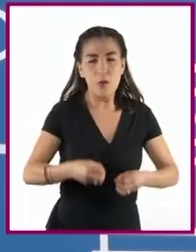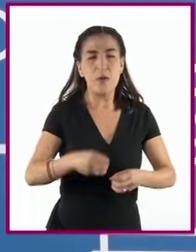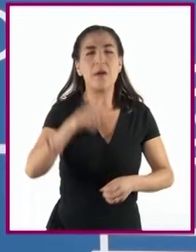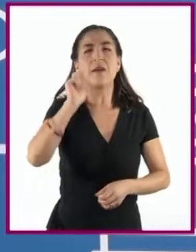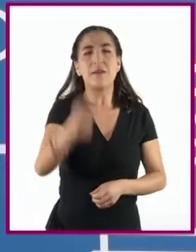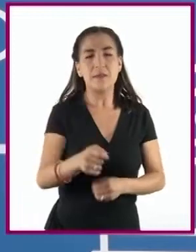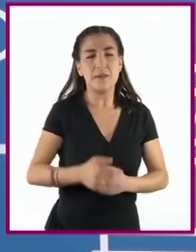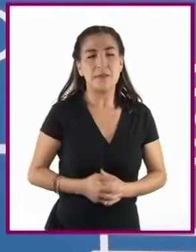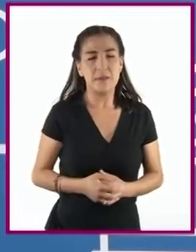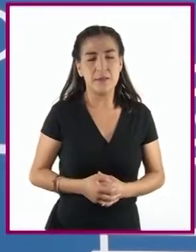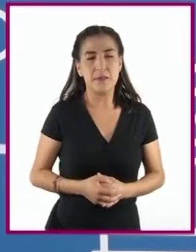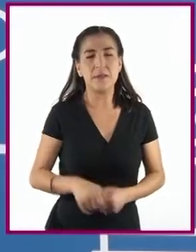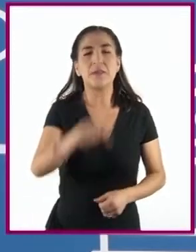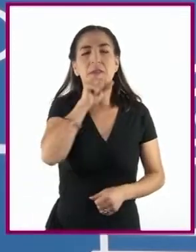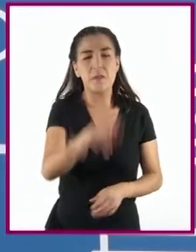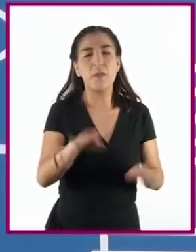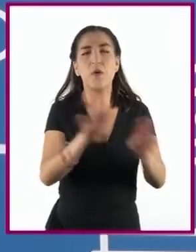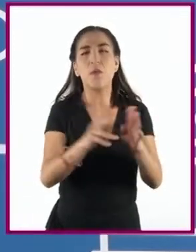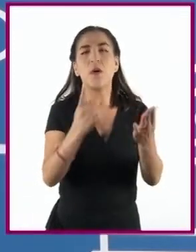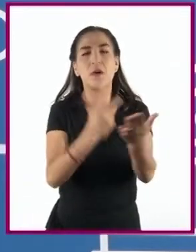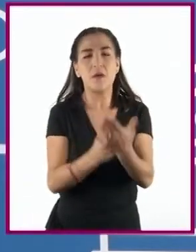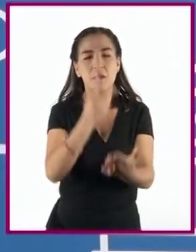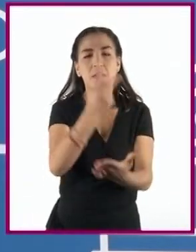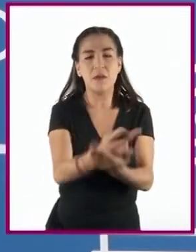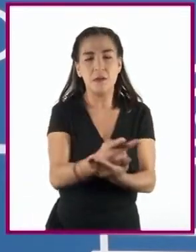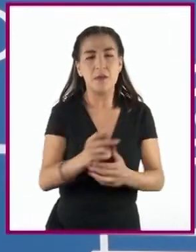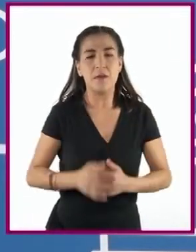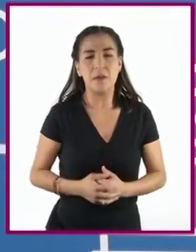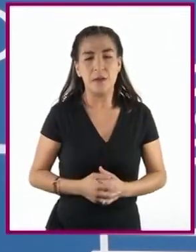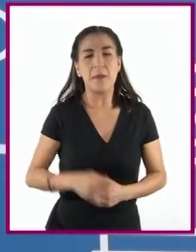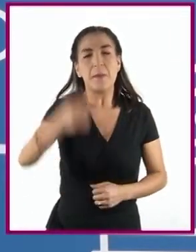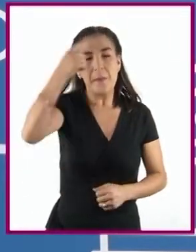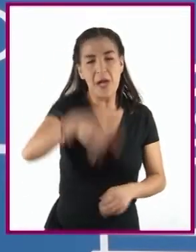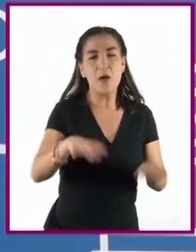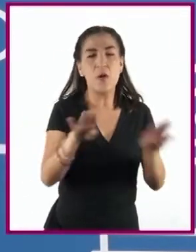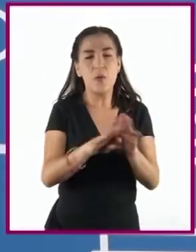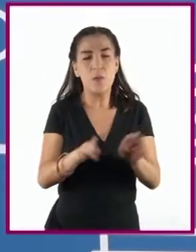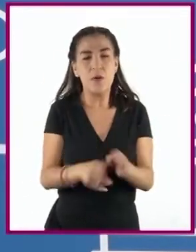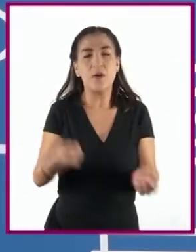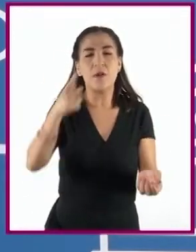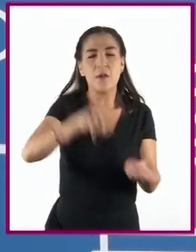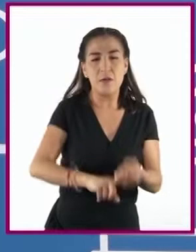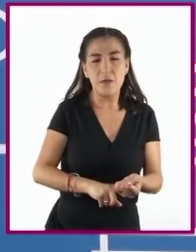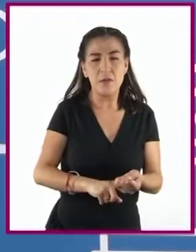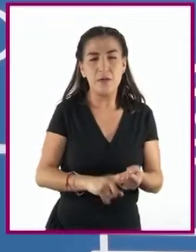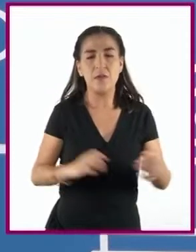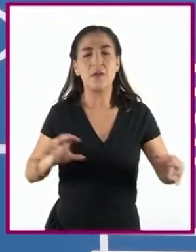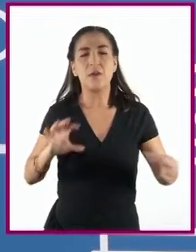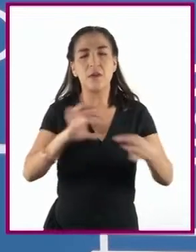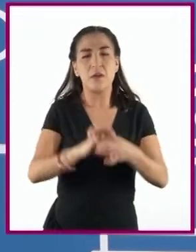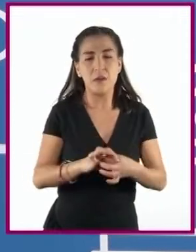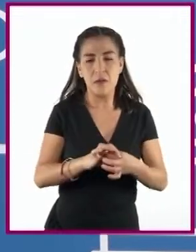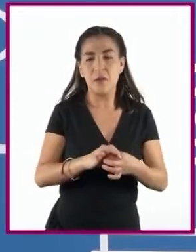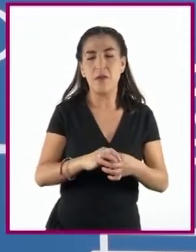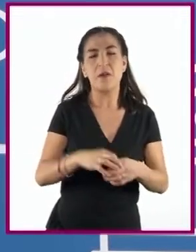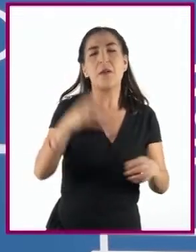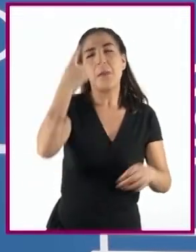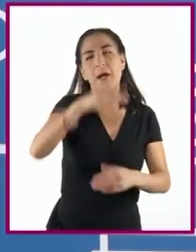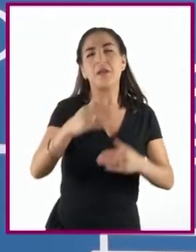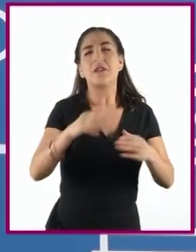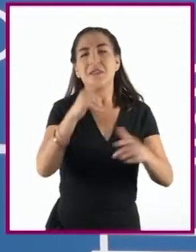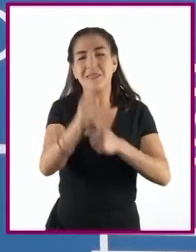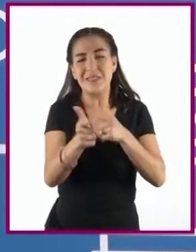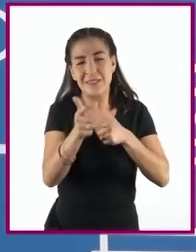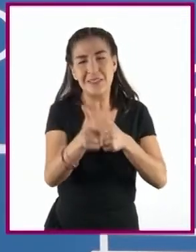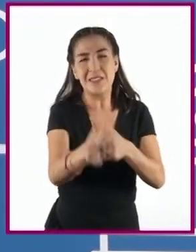También destacaron diplomáticos como Luis Rodríguez y Gilberto Bosques, quienes en Europa salvaron a miles de perseguidos